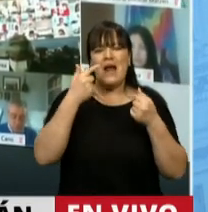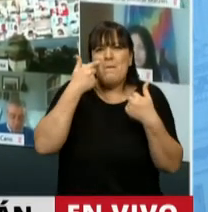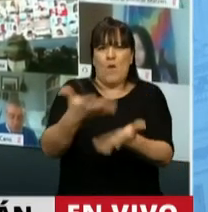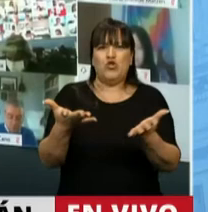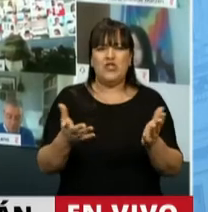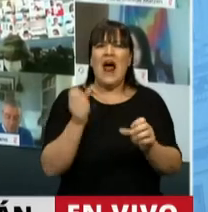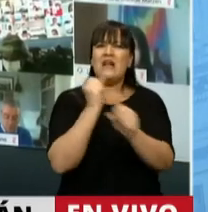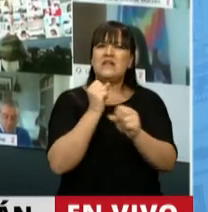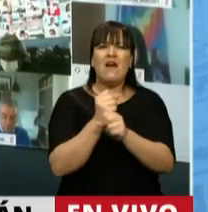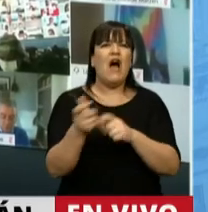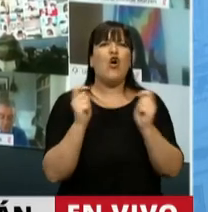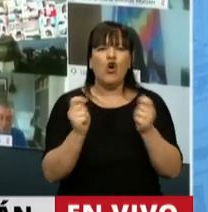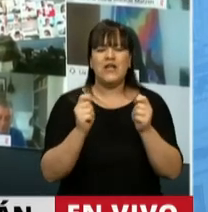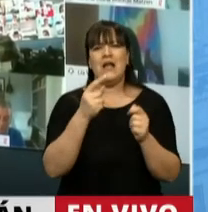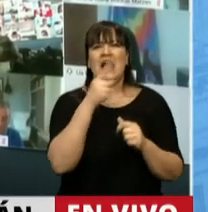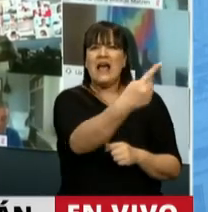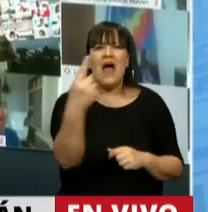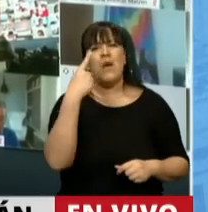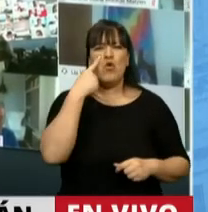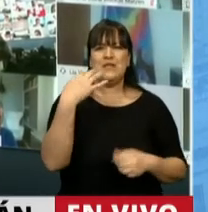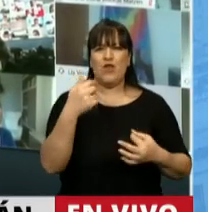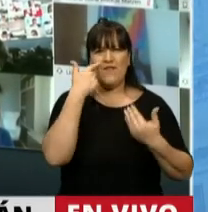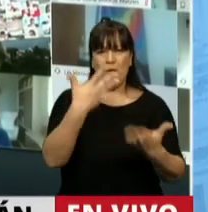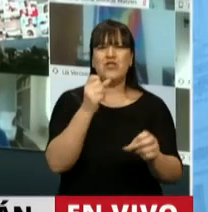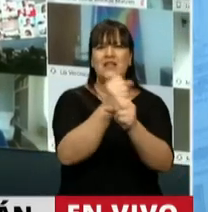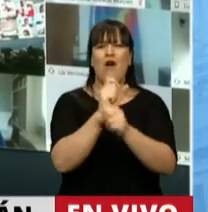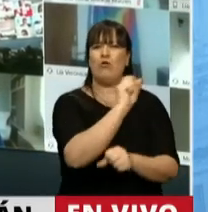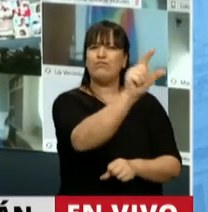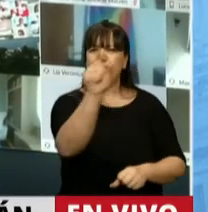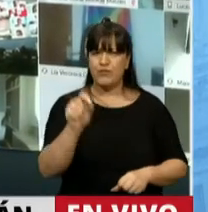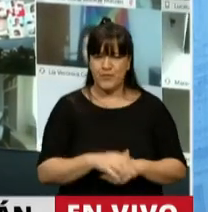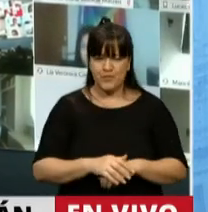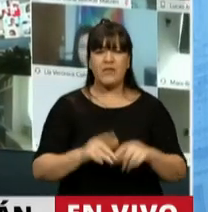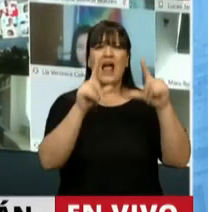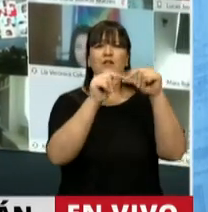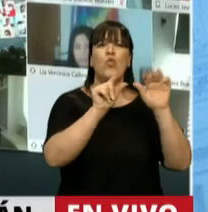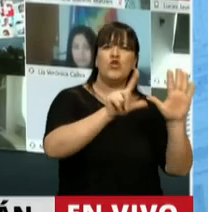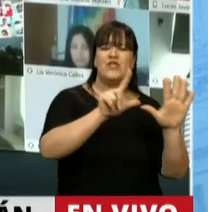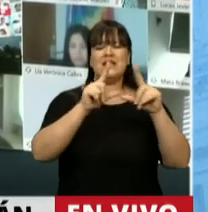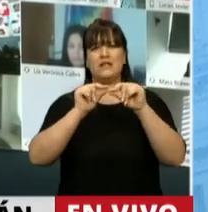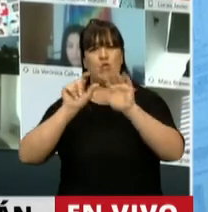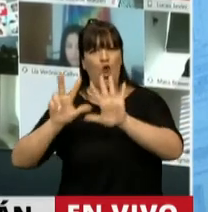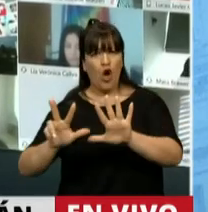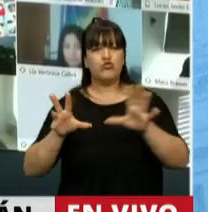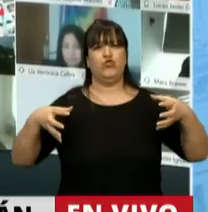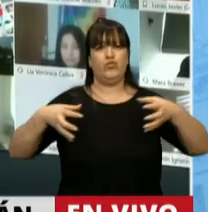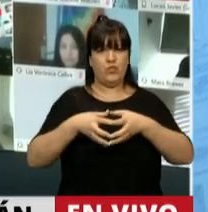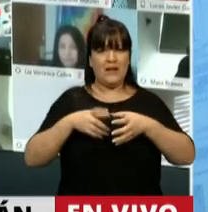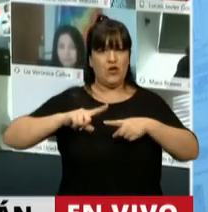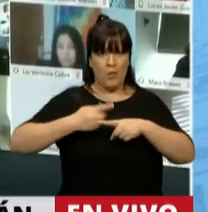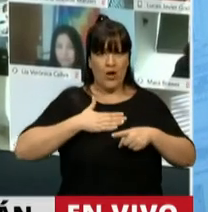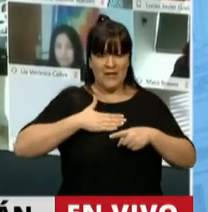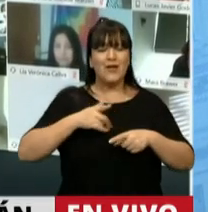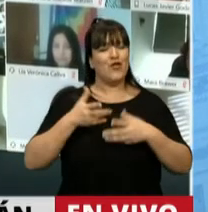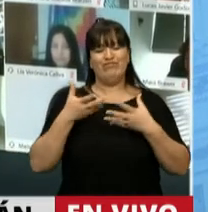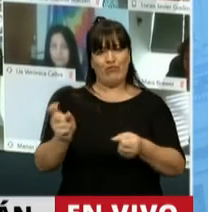trabajo que están haciendo los municipios. En cuanto al artículo 7 y 8, desde el Partido por la Justicia Social, no